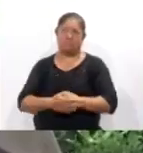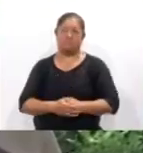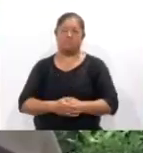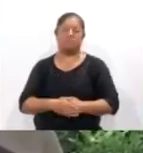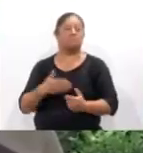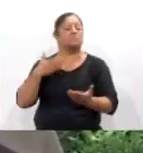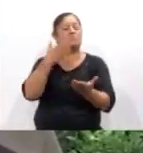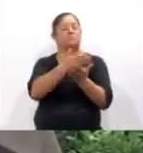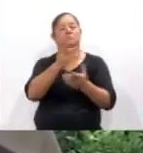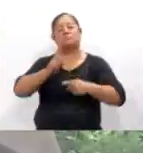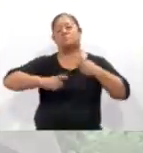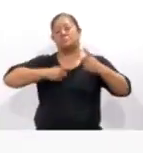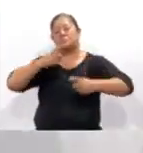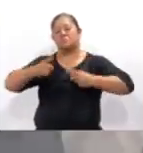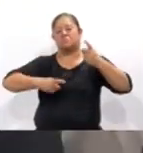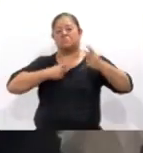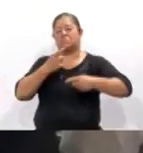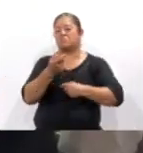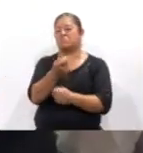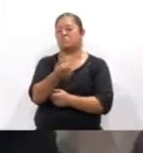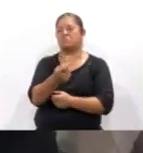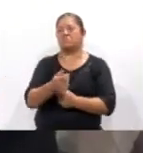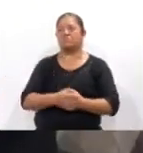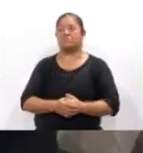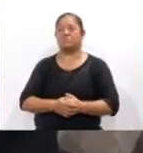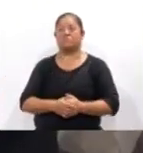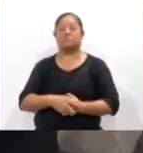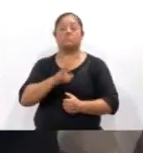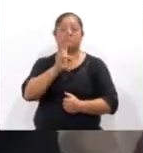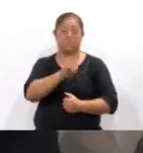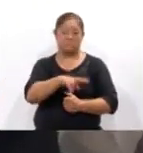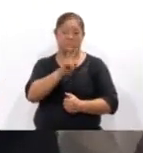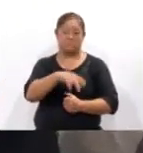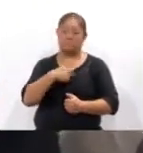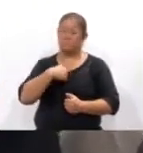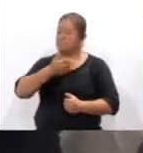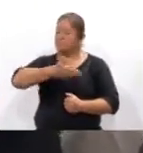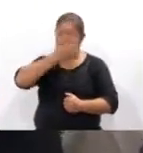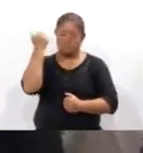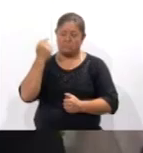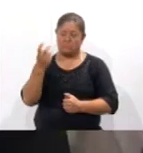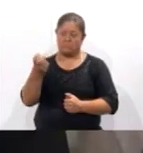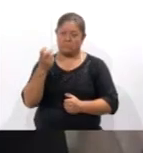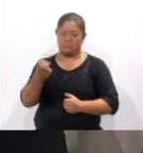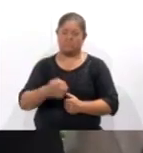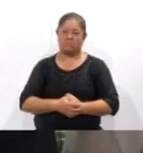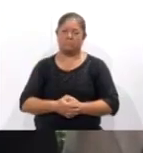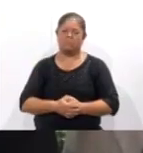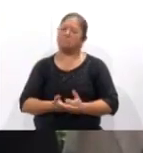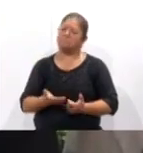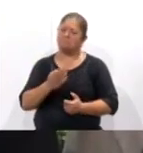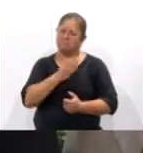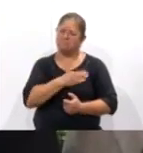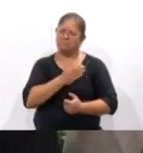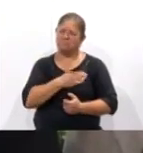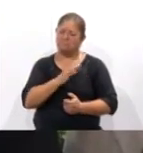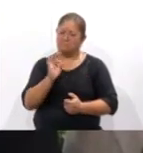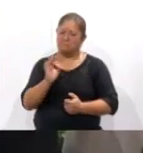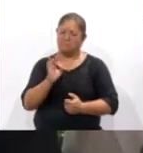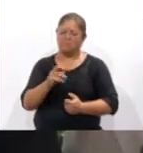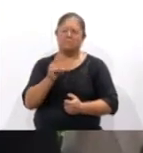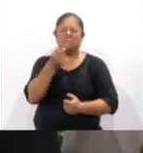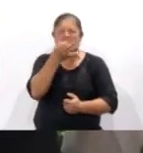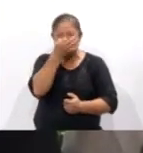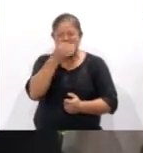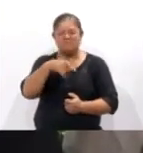divertirse un poco. Realmente, pues, yo no sabía de este evento, ¿verdad? Pero qué bueno, qué bueno un rato de